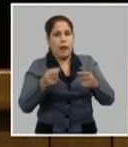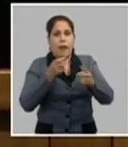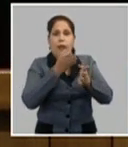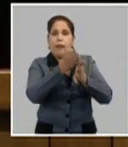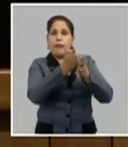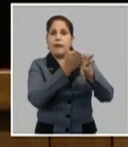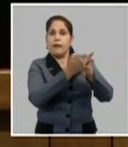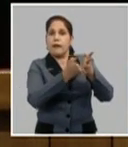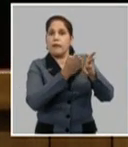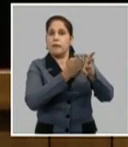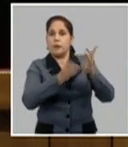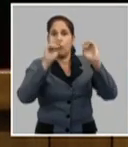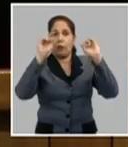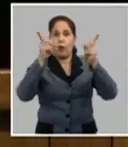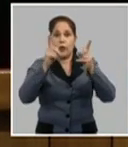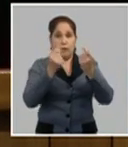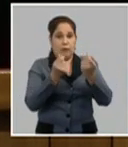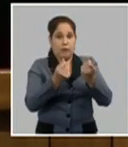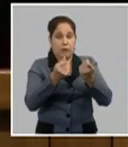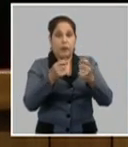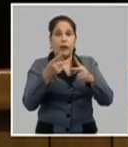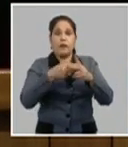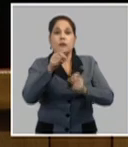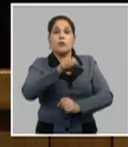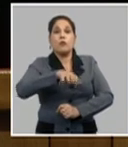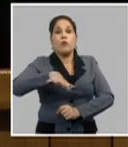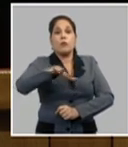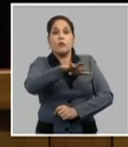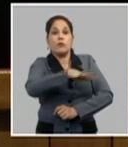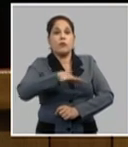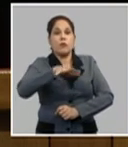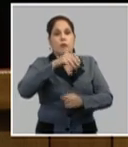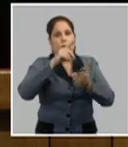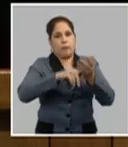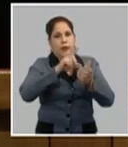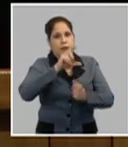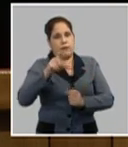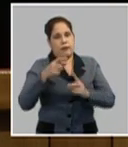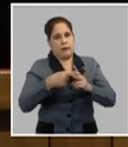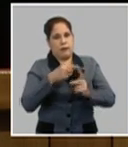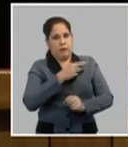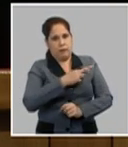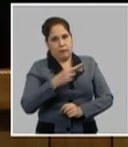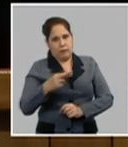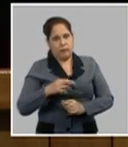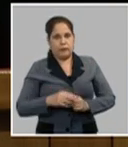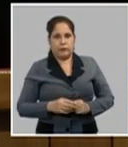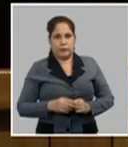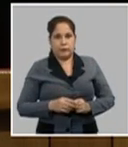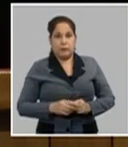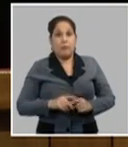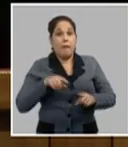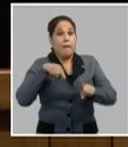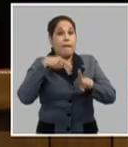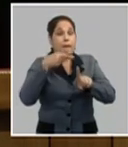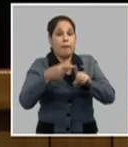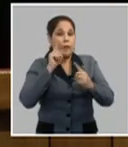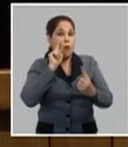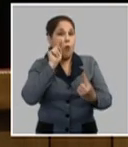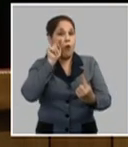lineamientos de la política económica y social del partido y la revolución y de los